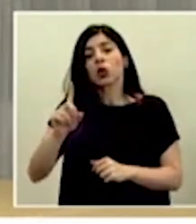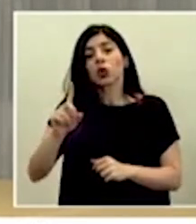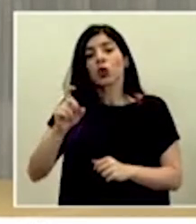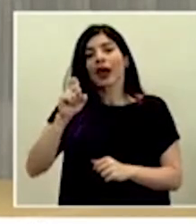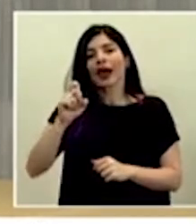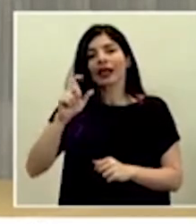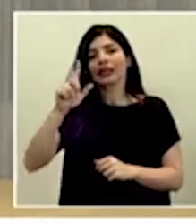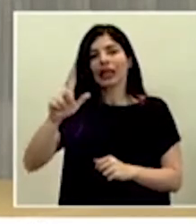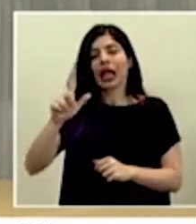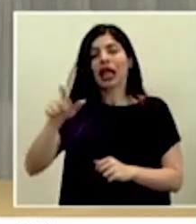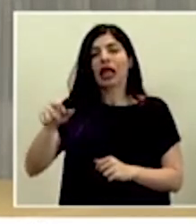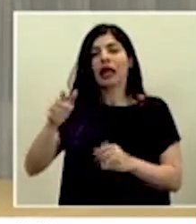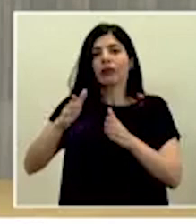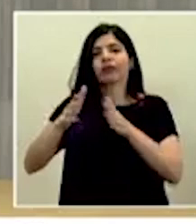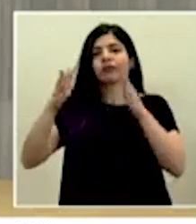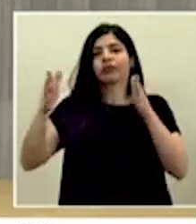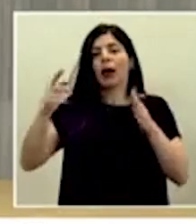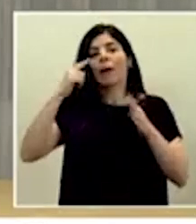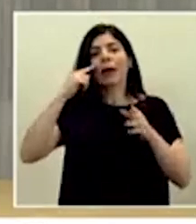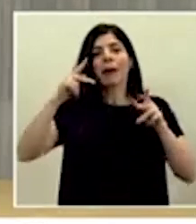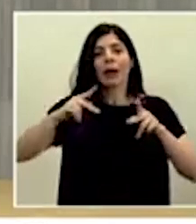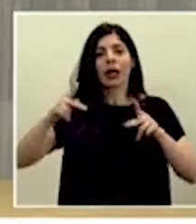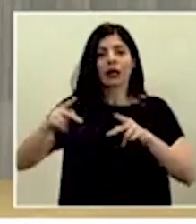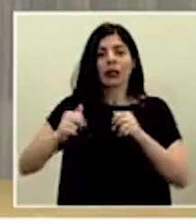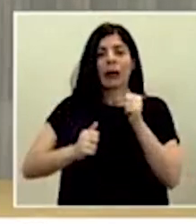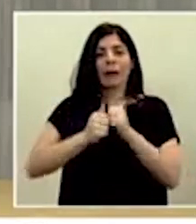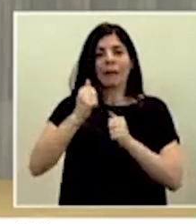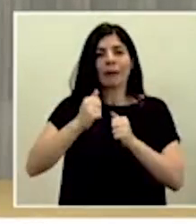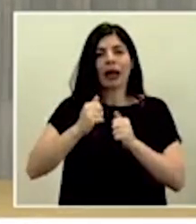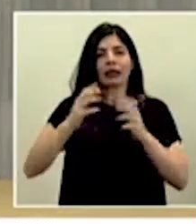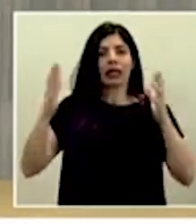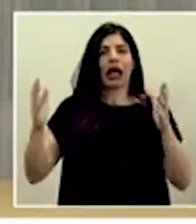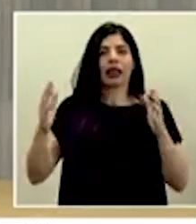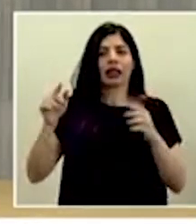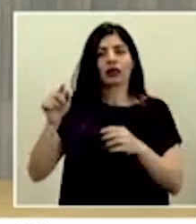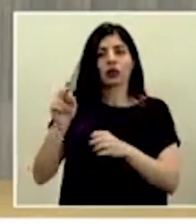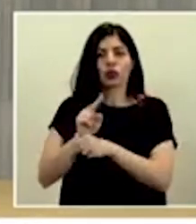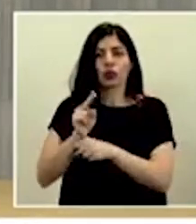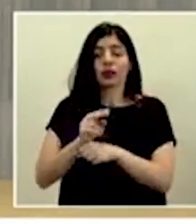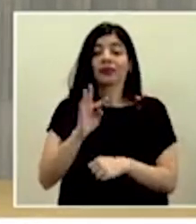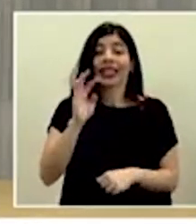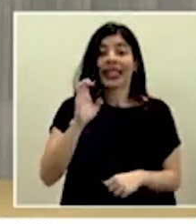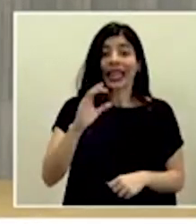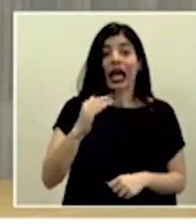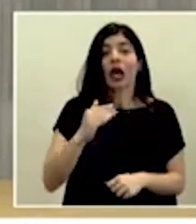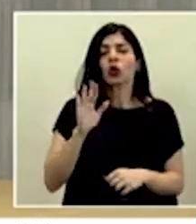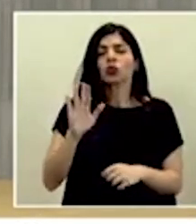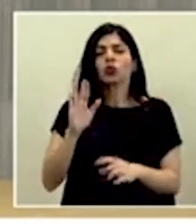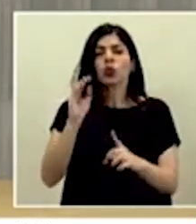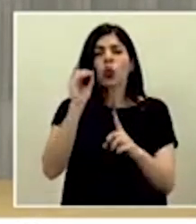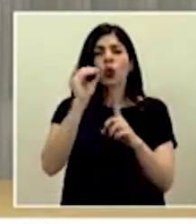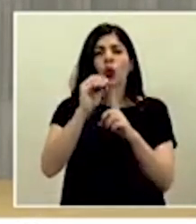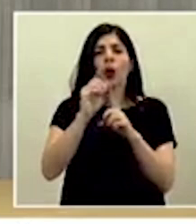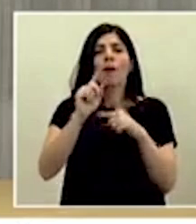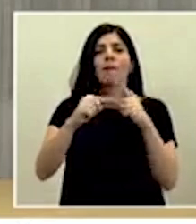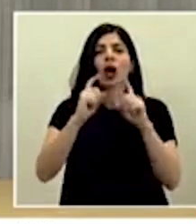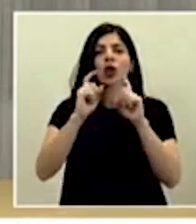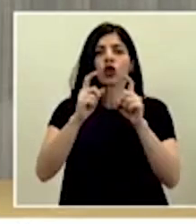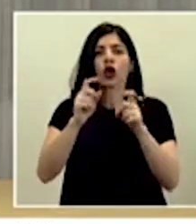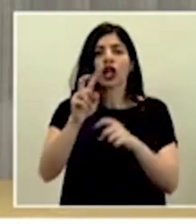XL que son para las personas de mayor tamaño. El tecnológico tiene como meta donar